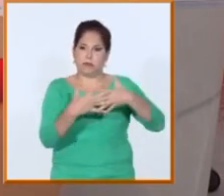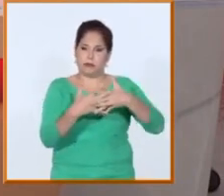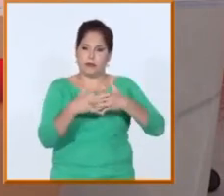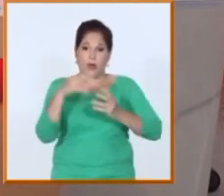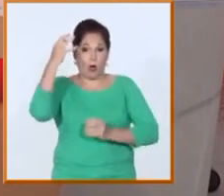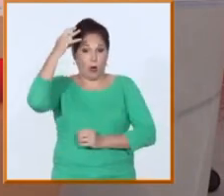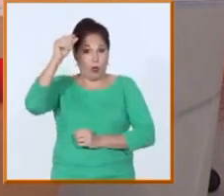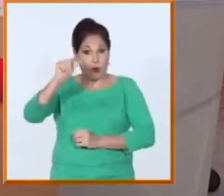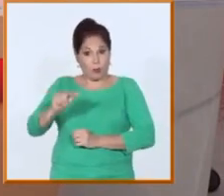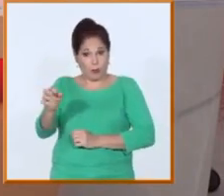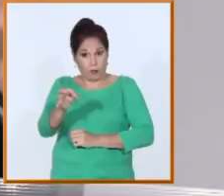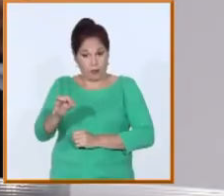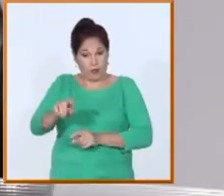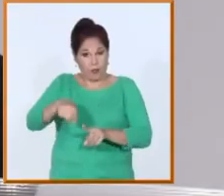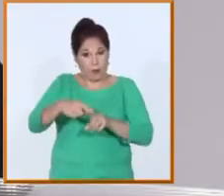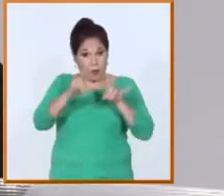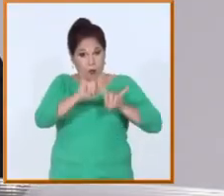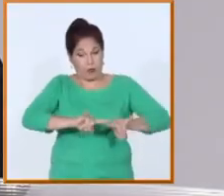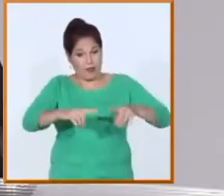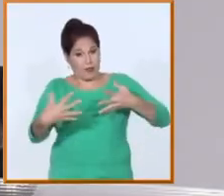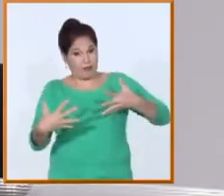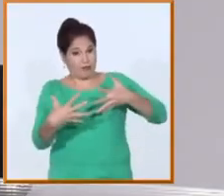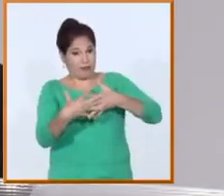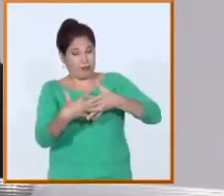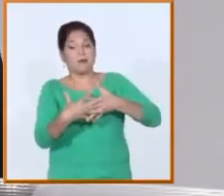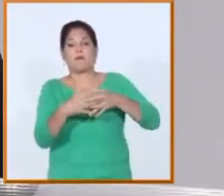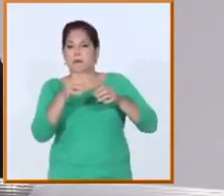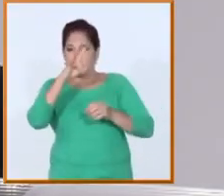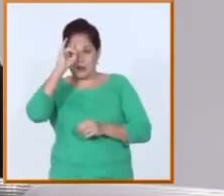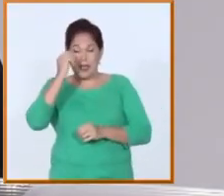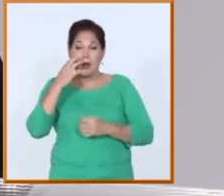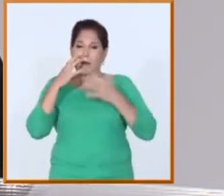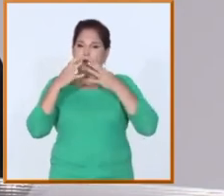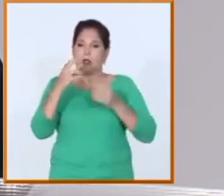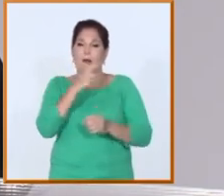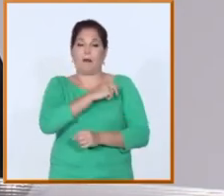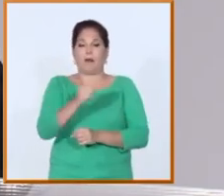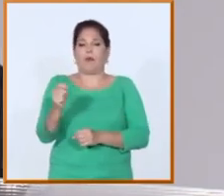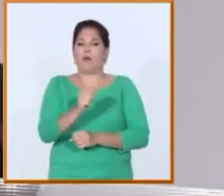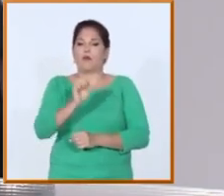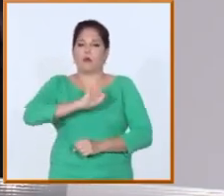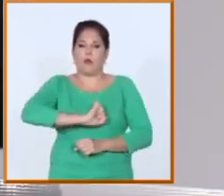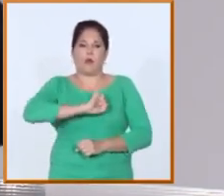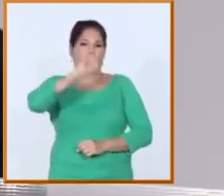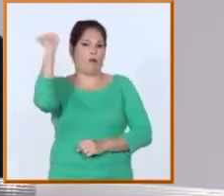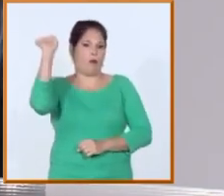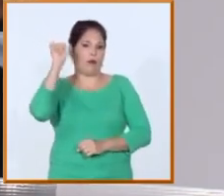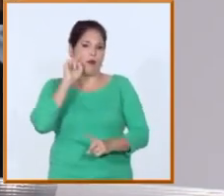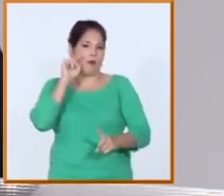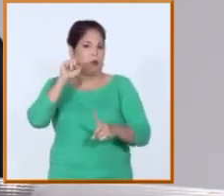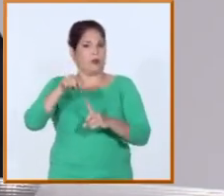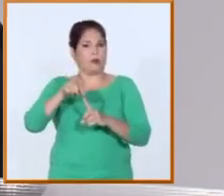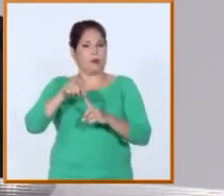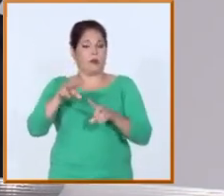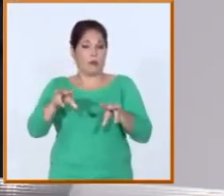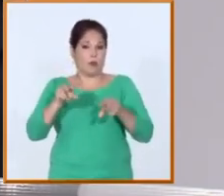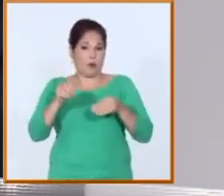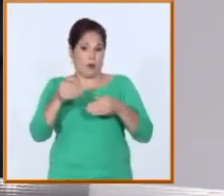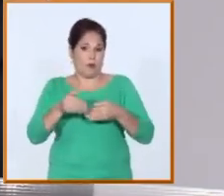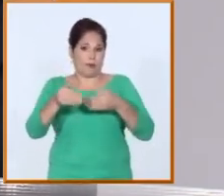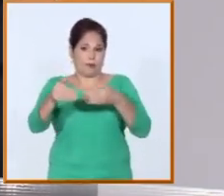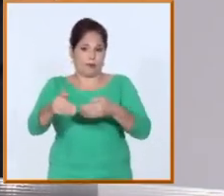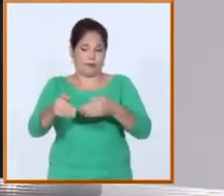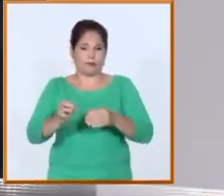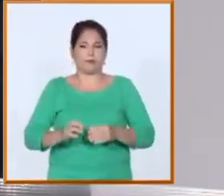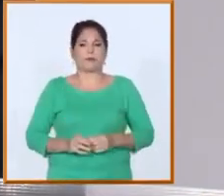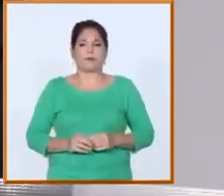recuperación de la infraestructura que es imprescindible para que este curso sea exitoso y para los nuevos retos que también como tú conoces tiene